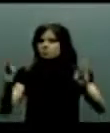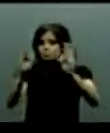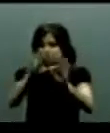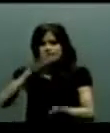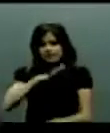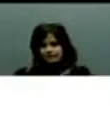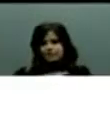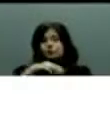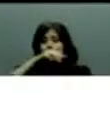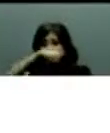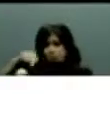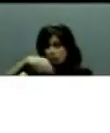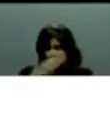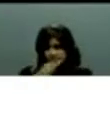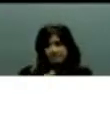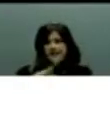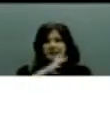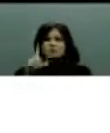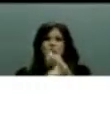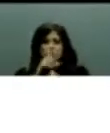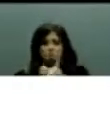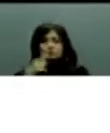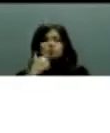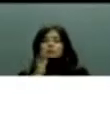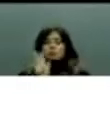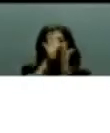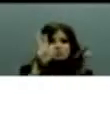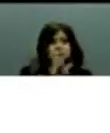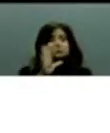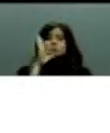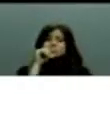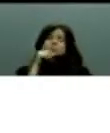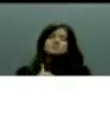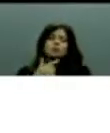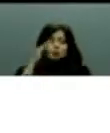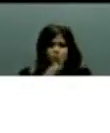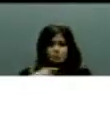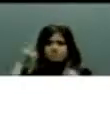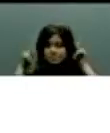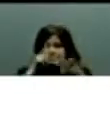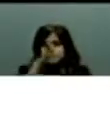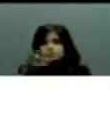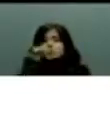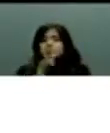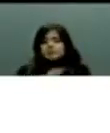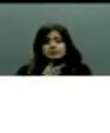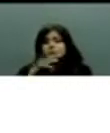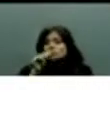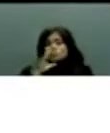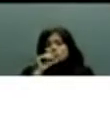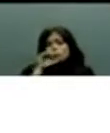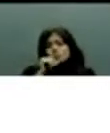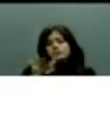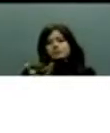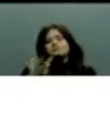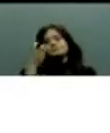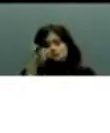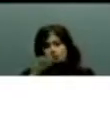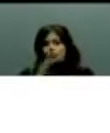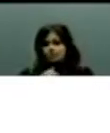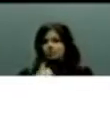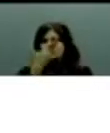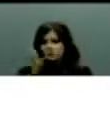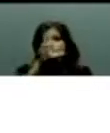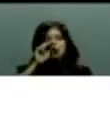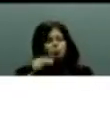Todo mundo está volcado, está volcado para participar. Así me lo has dicho ahora que he visitado tus colonias. Solamente te digo que no nos confiemos.